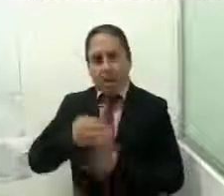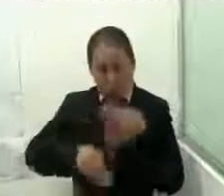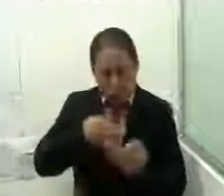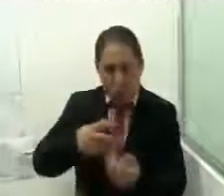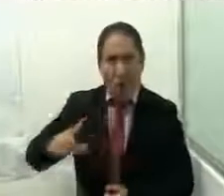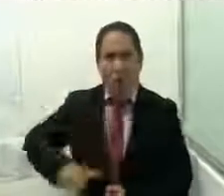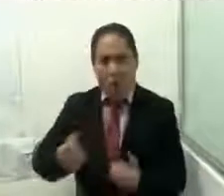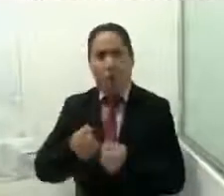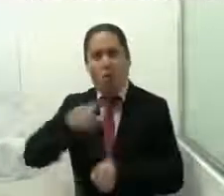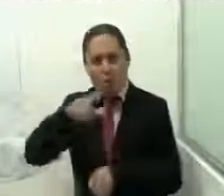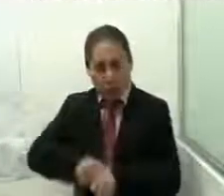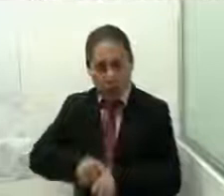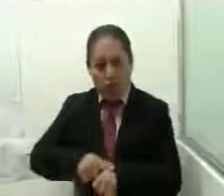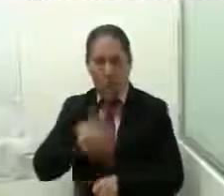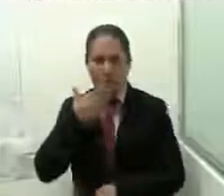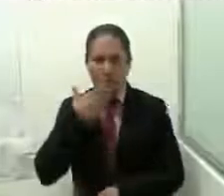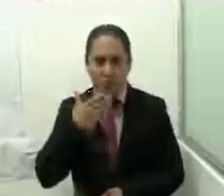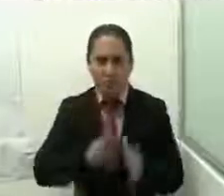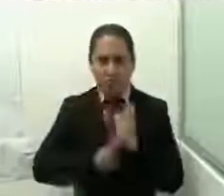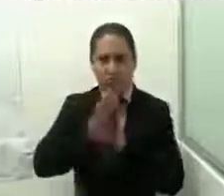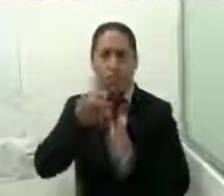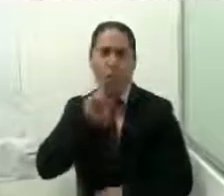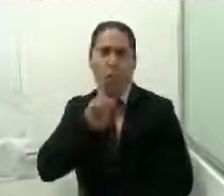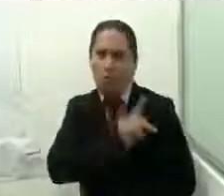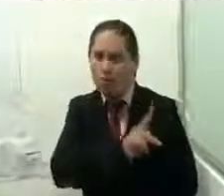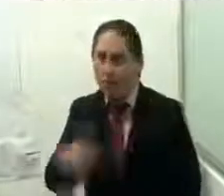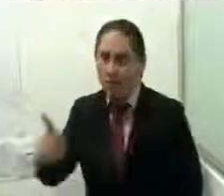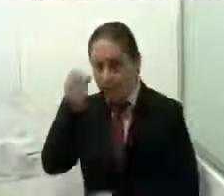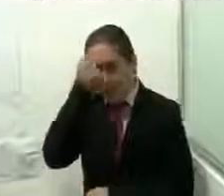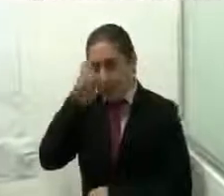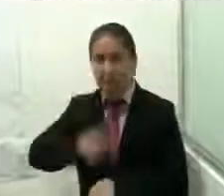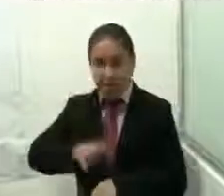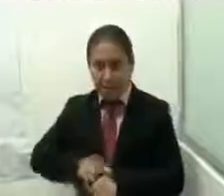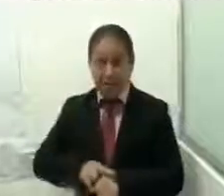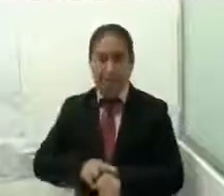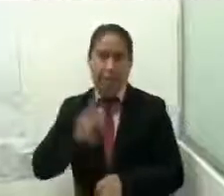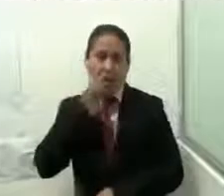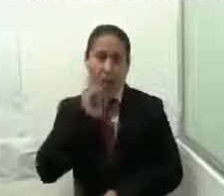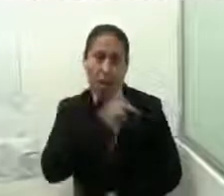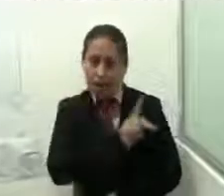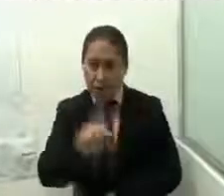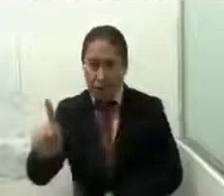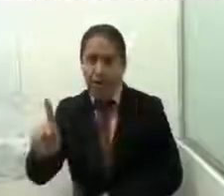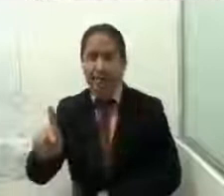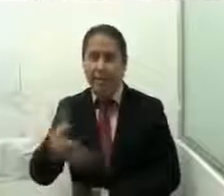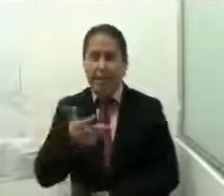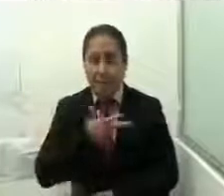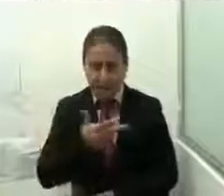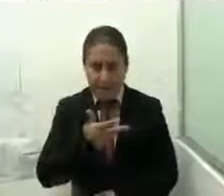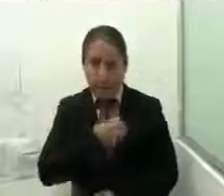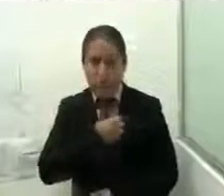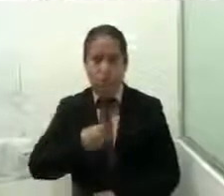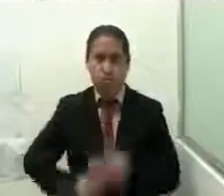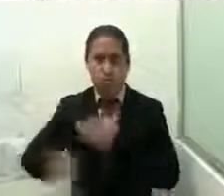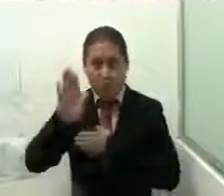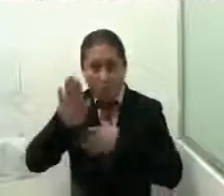social, favoreciendo a las mujeres. La Secretaría para el Desarrollo y Empoderamiento de las Mujeres tiene el firme compromiso de trabajar